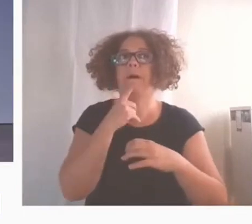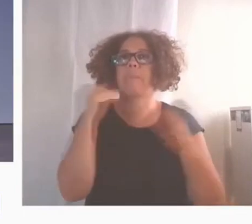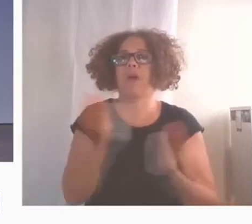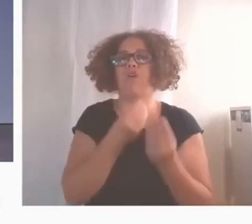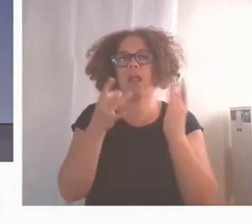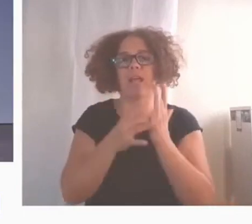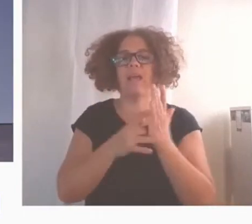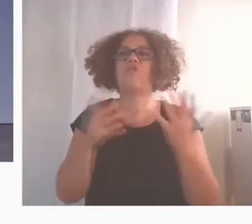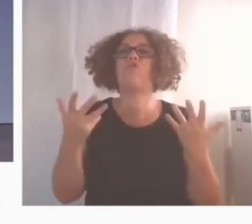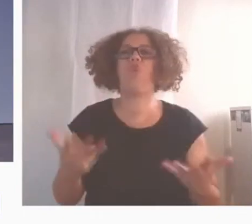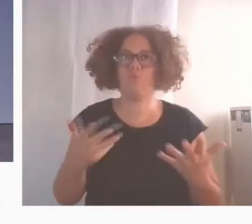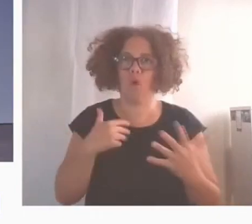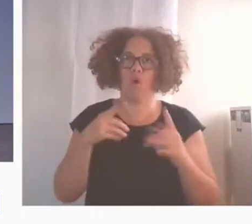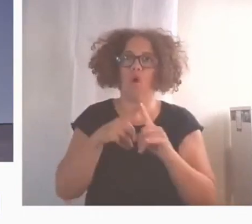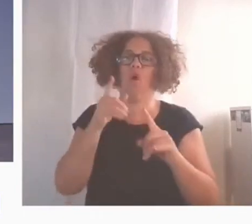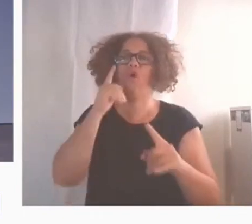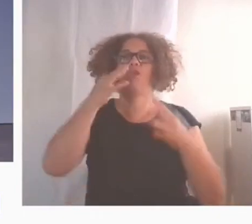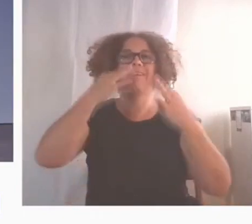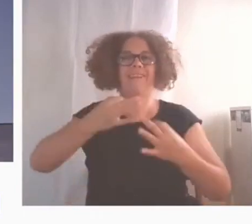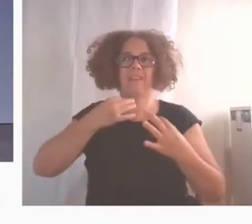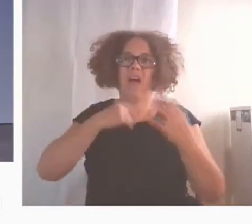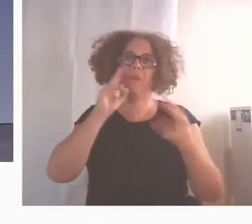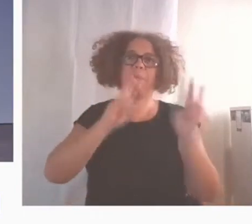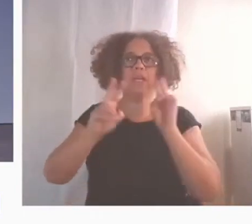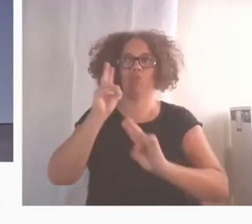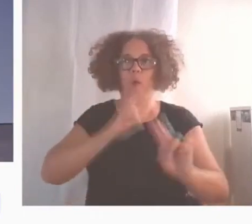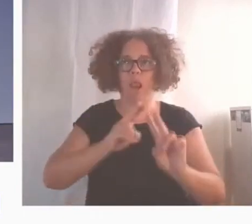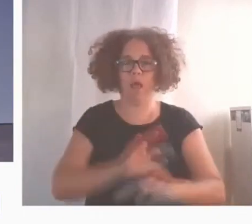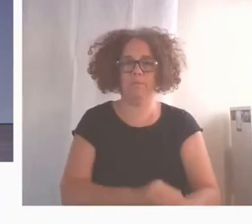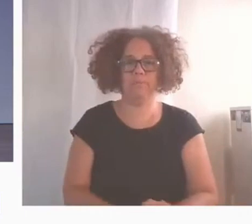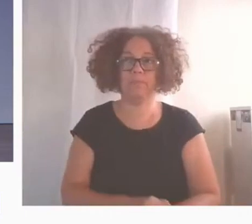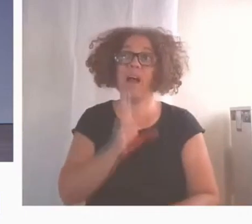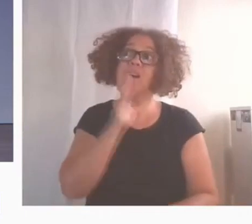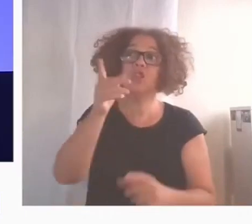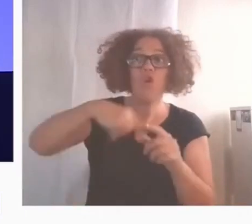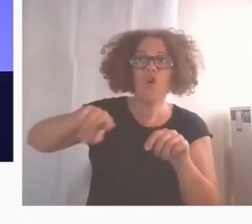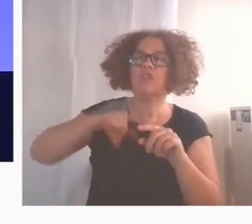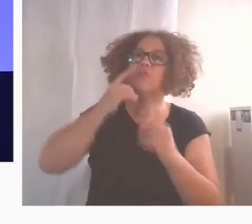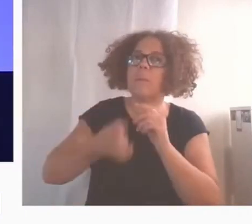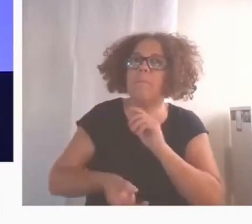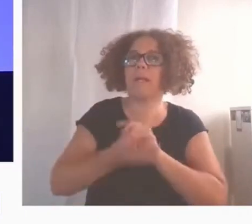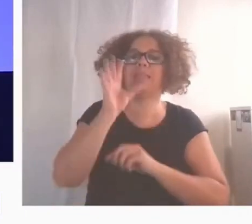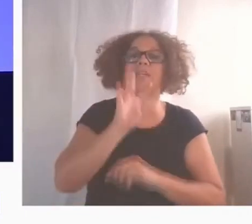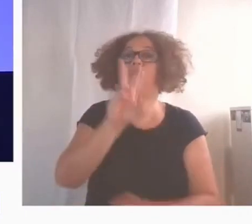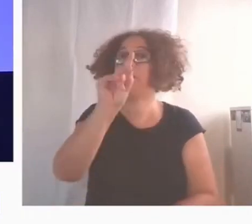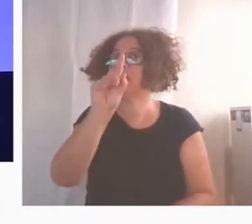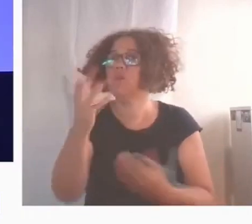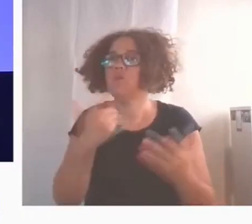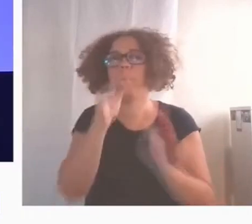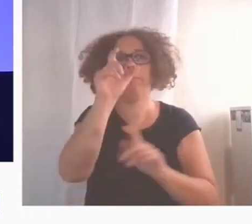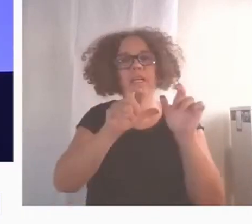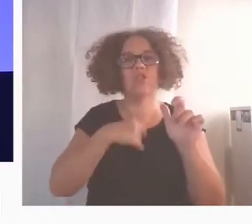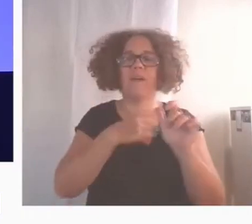Todas estas personas que van a estar hoy aquí con nosotros son los emprendedores sociales del siglo XXI, personas dispuestas a sumar